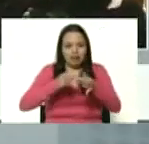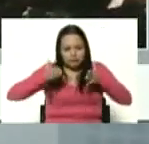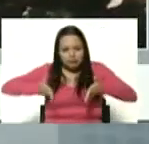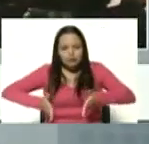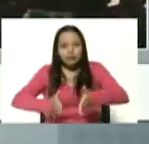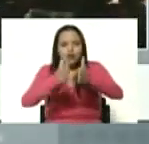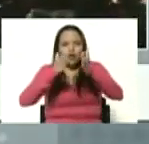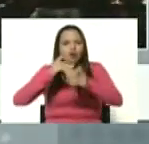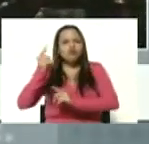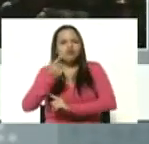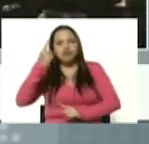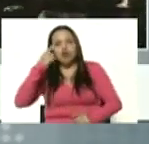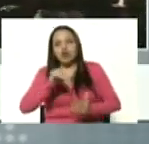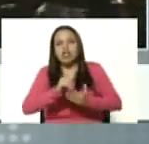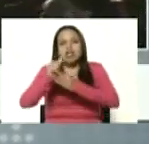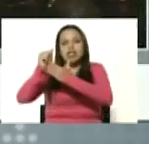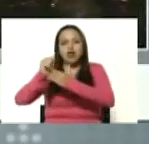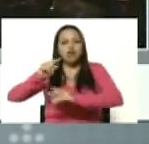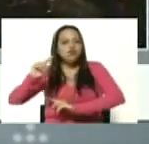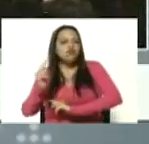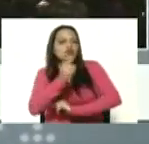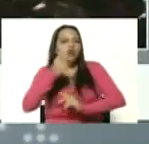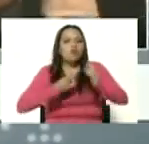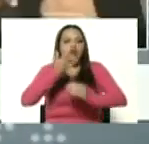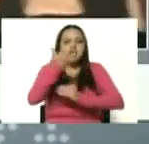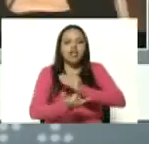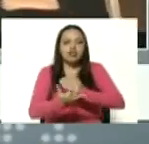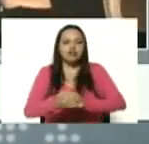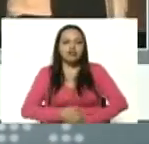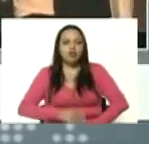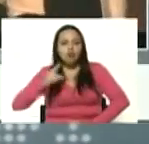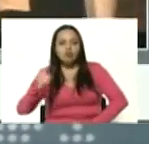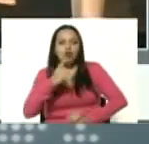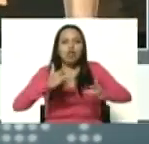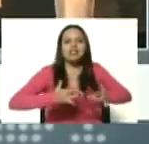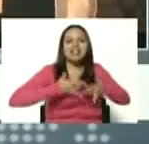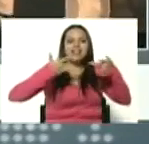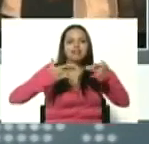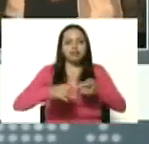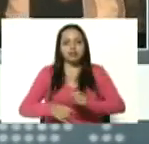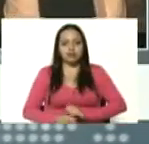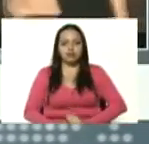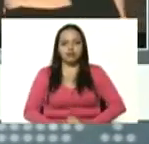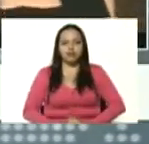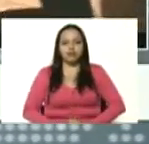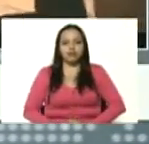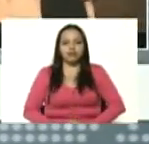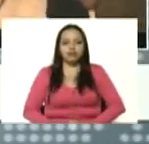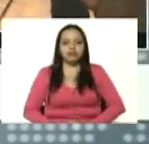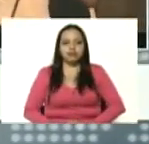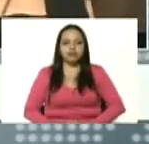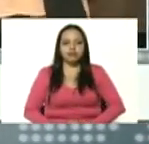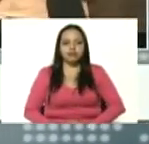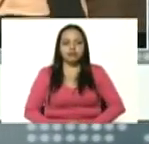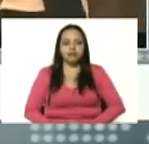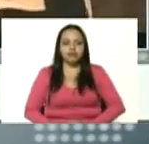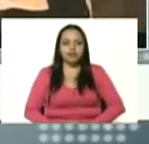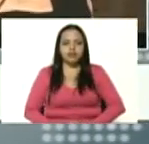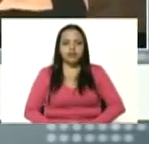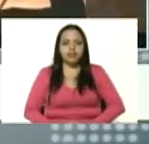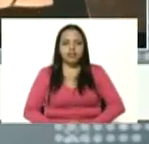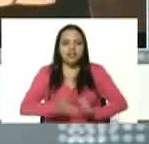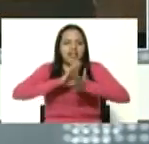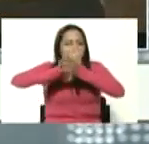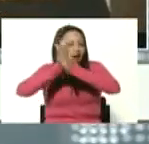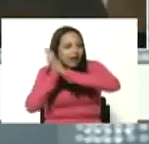con un solo liderazgo con un solo proyecto con un solo sentimiento y barrieron